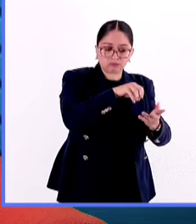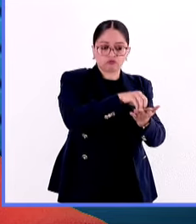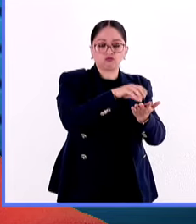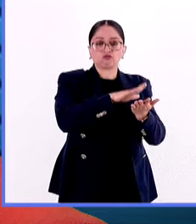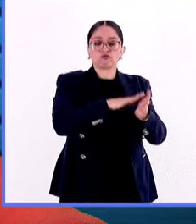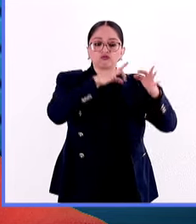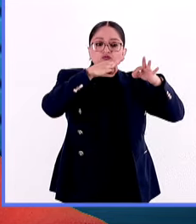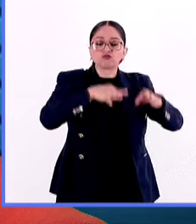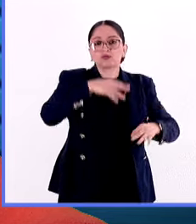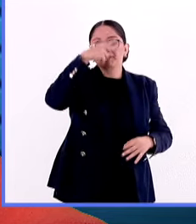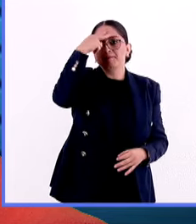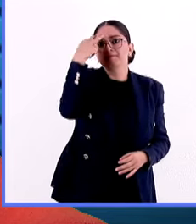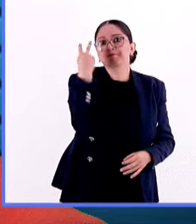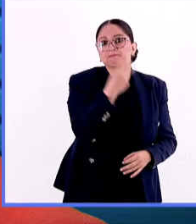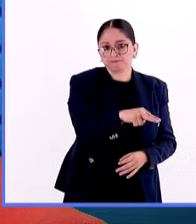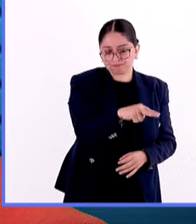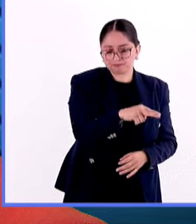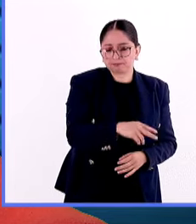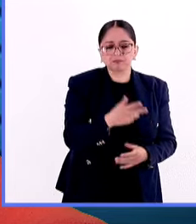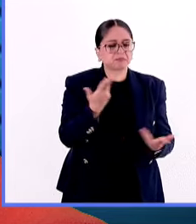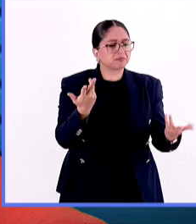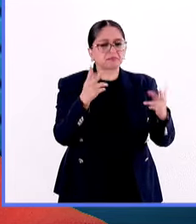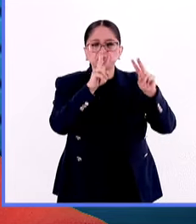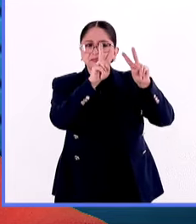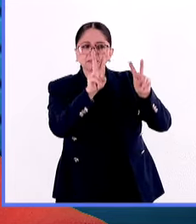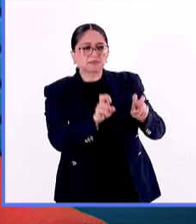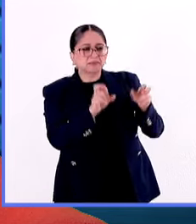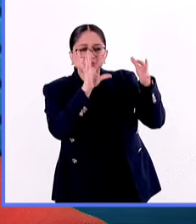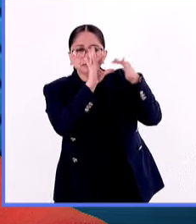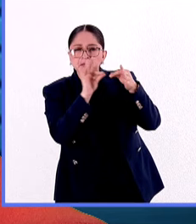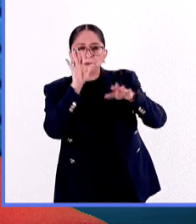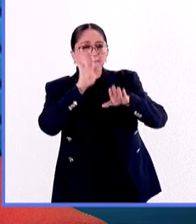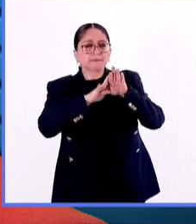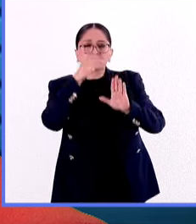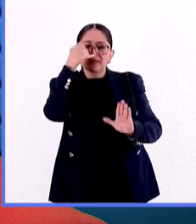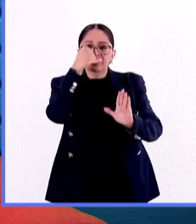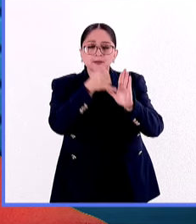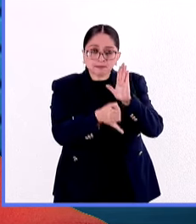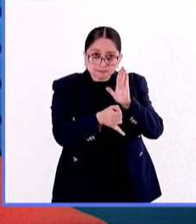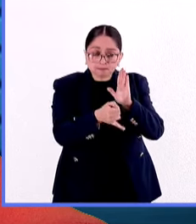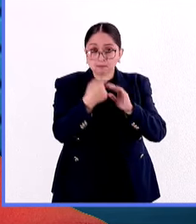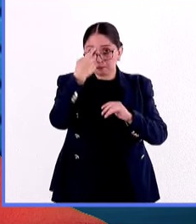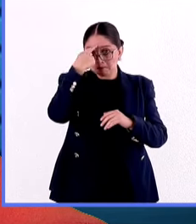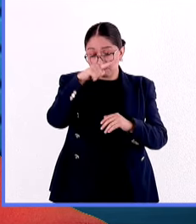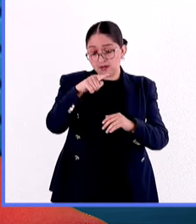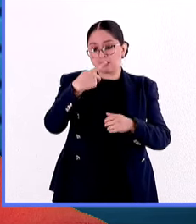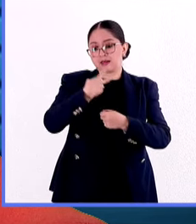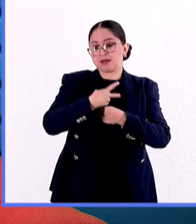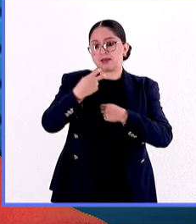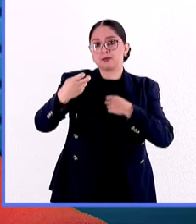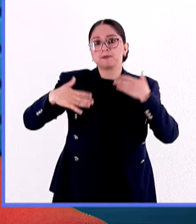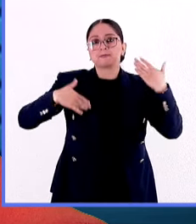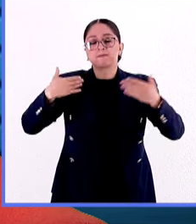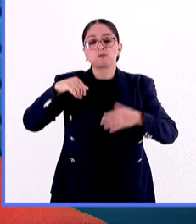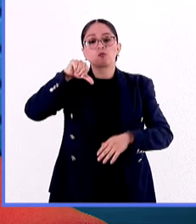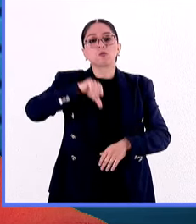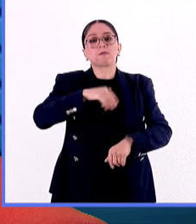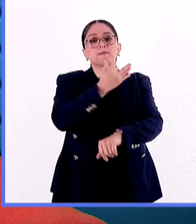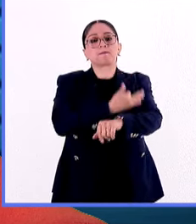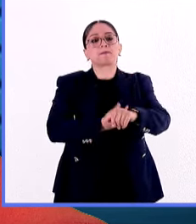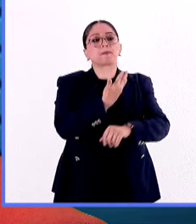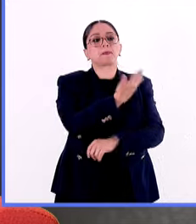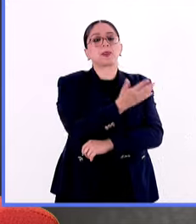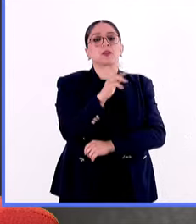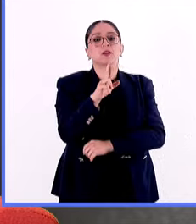nación. Para platicar y entender todo eso invitamos y además invitarnos a los festejos saludamos esta tarde a Rosalba